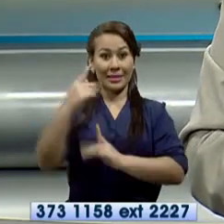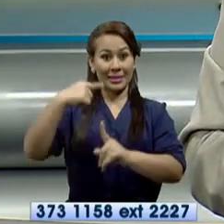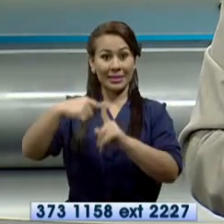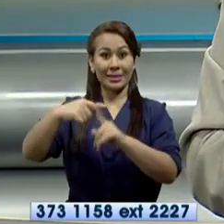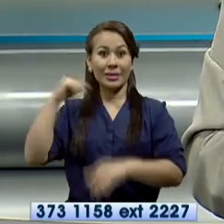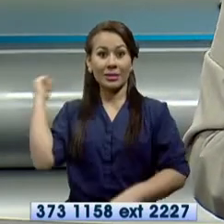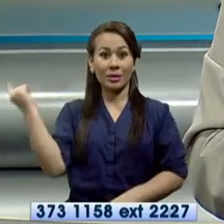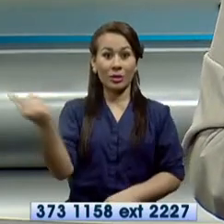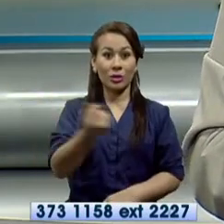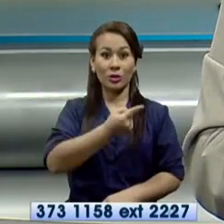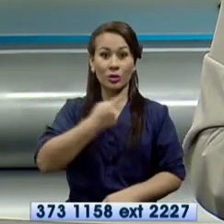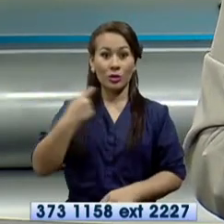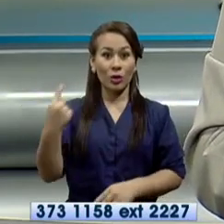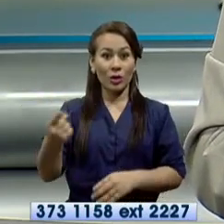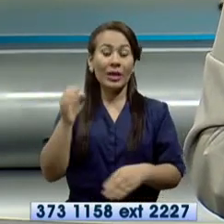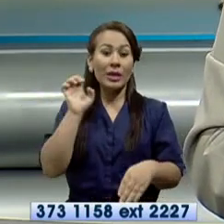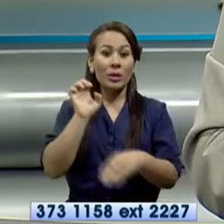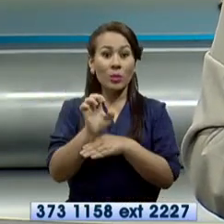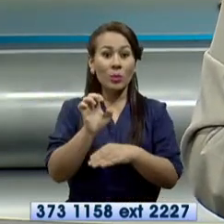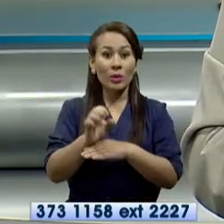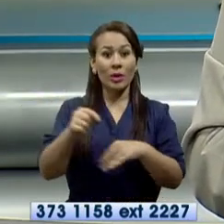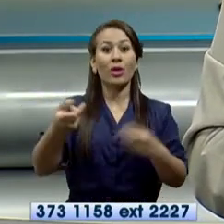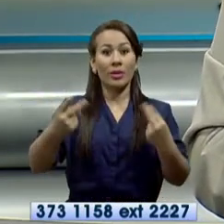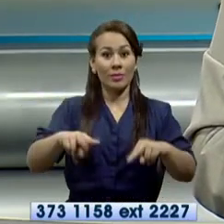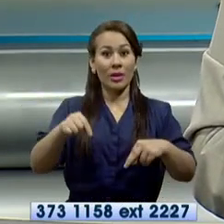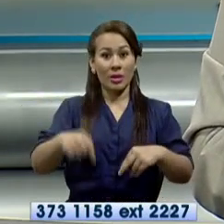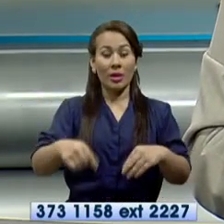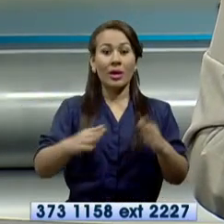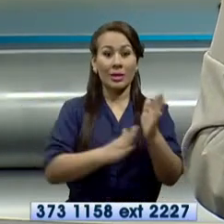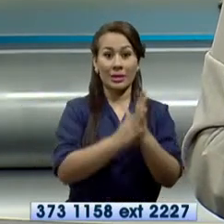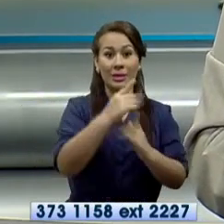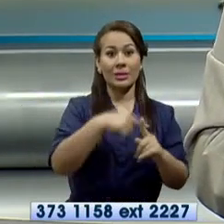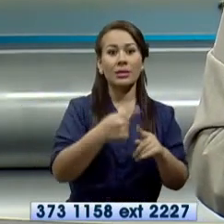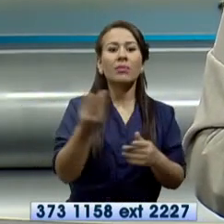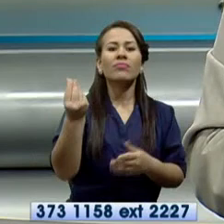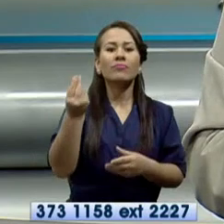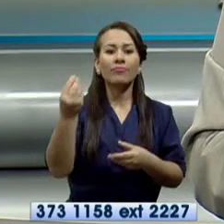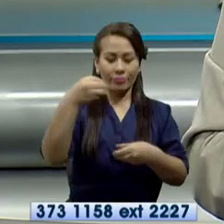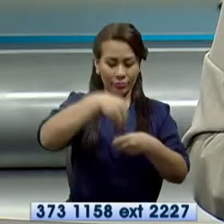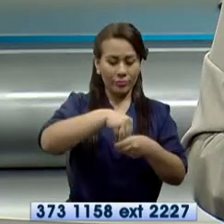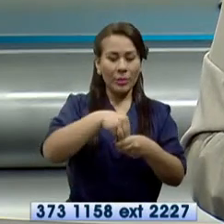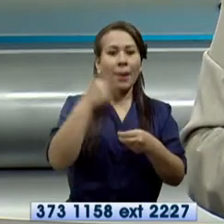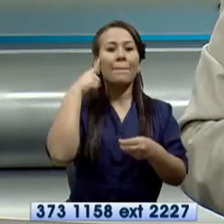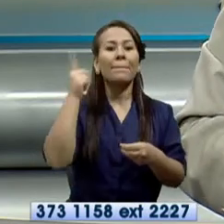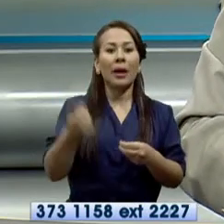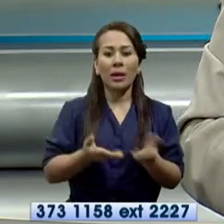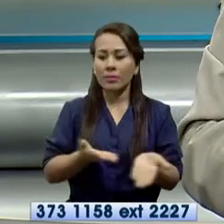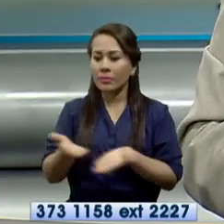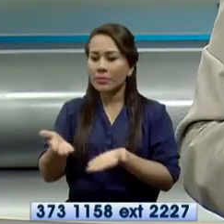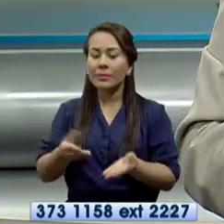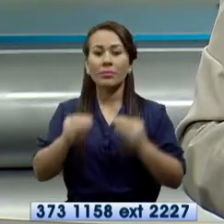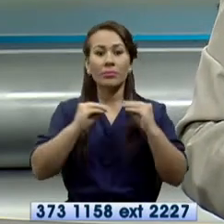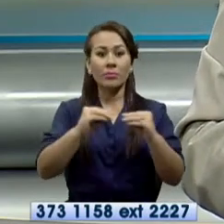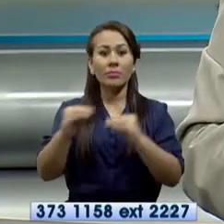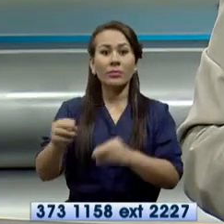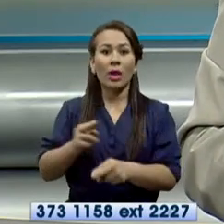todas las parroquias de la artidiócesis. Además servirá para realizar campañas de prevención de consumo de drogas